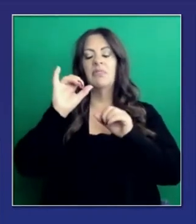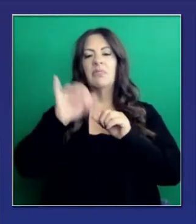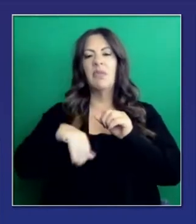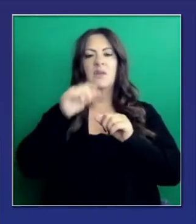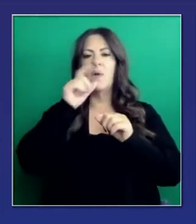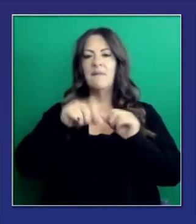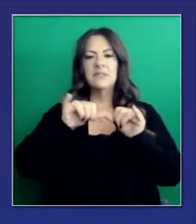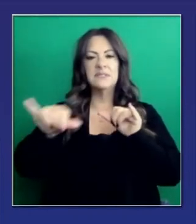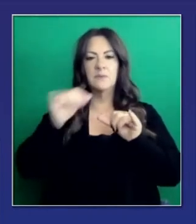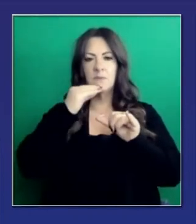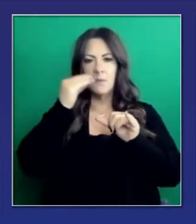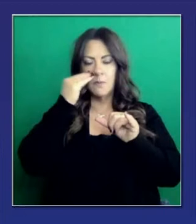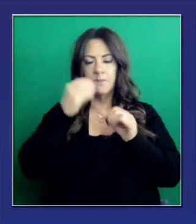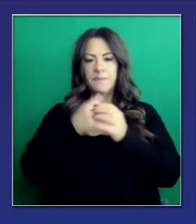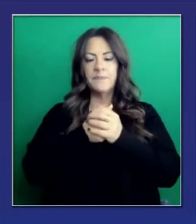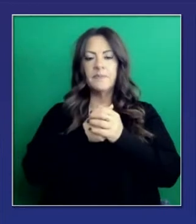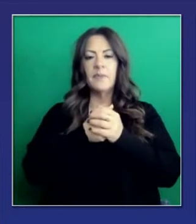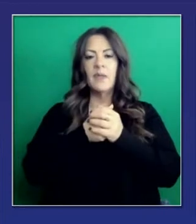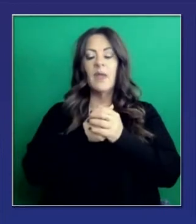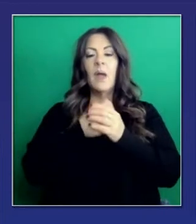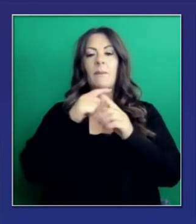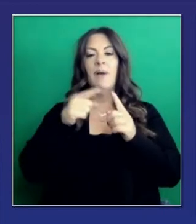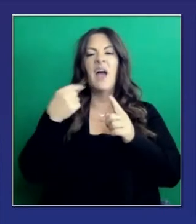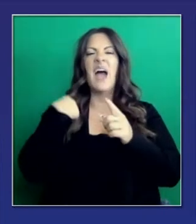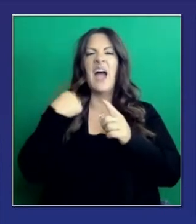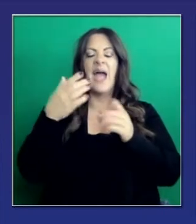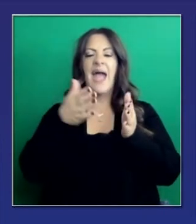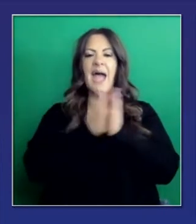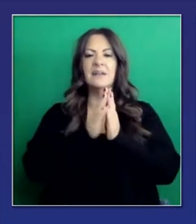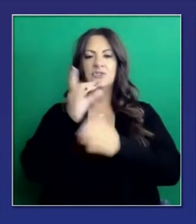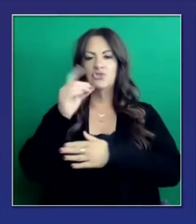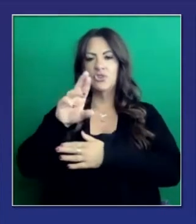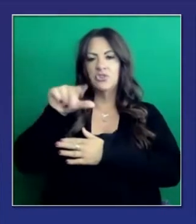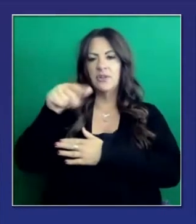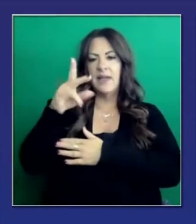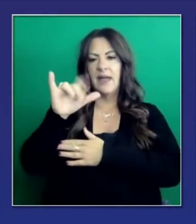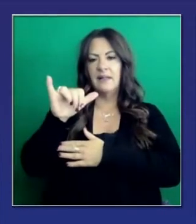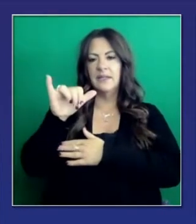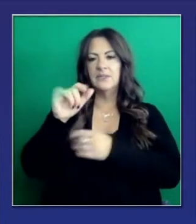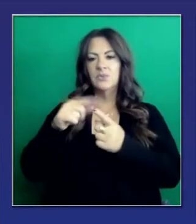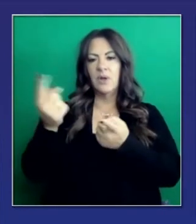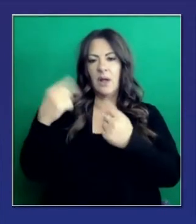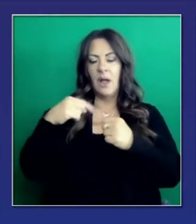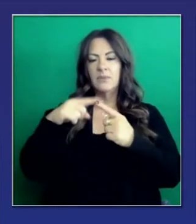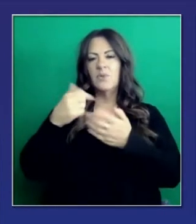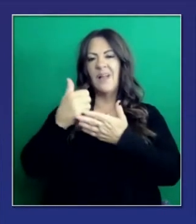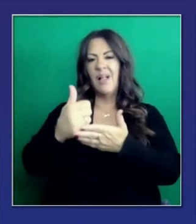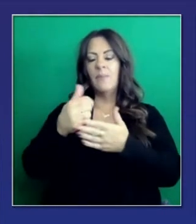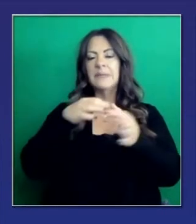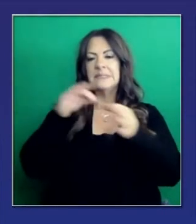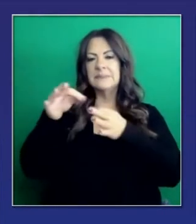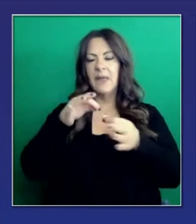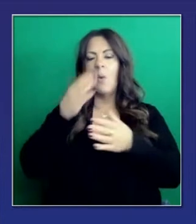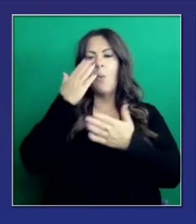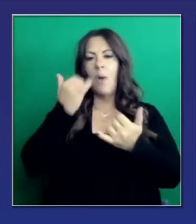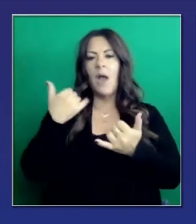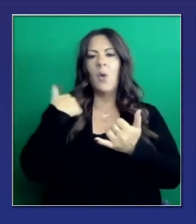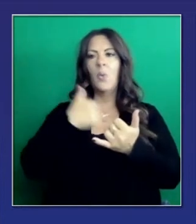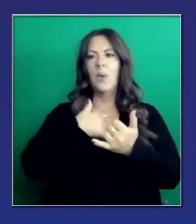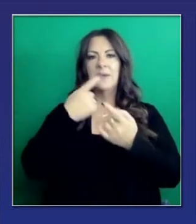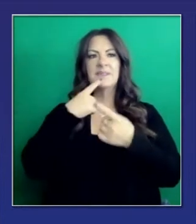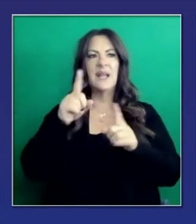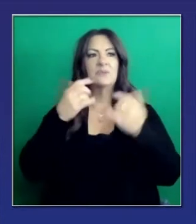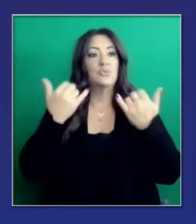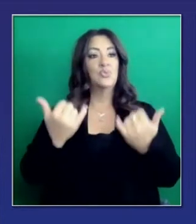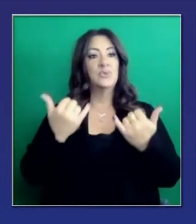para hablar más acerca de nuestra proyección y de nuestro nivel de confianza en cuanto a la decisión que estamos